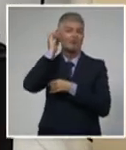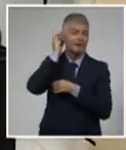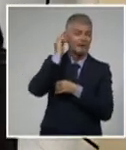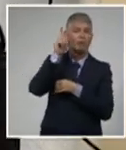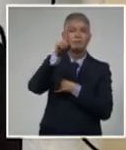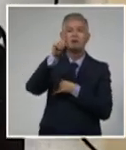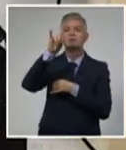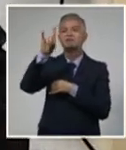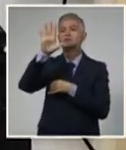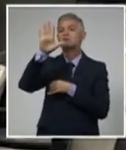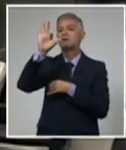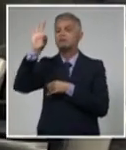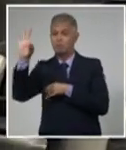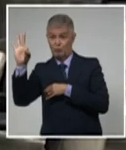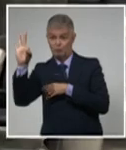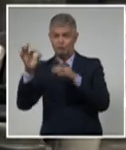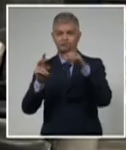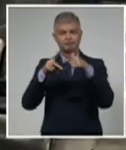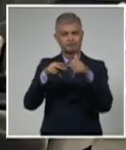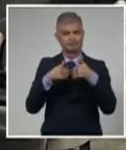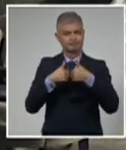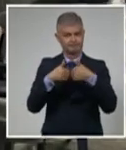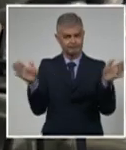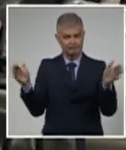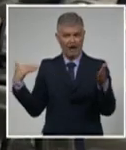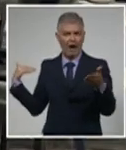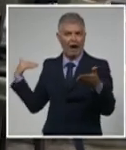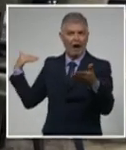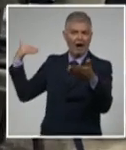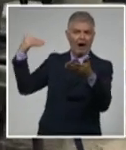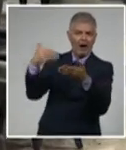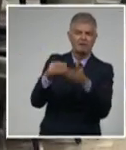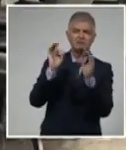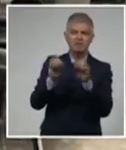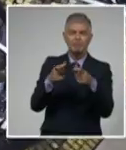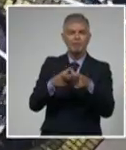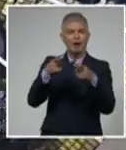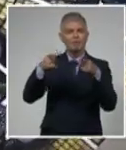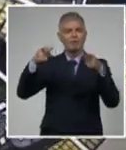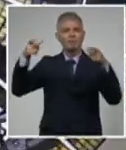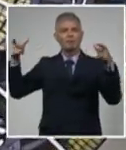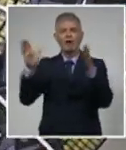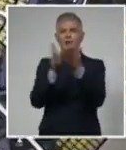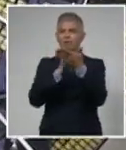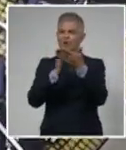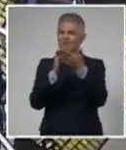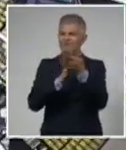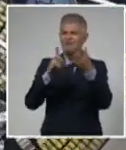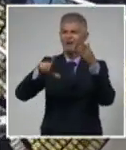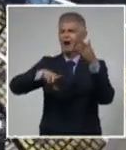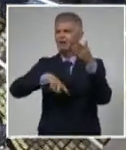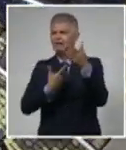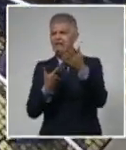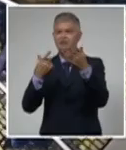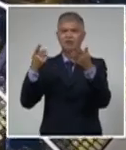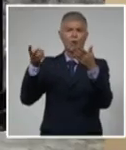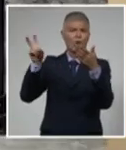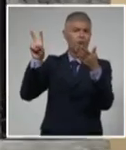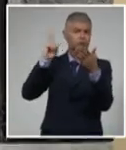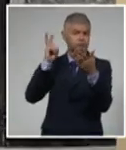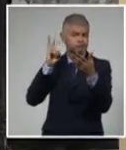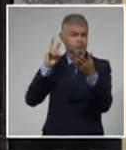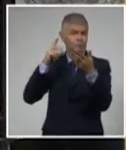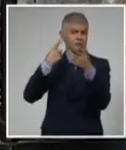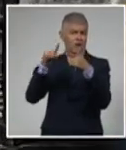desde entonces ha seguido creciendo el tesoro documental bibliográfico artístico y sonoro 120